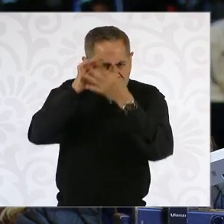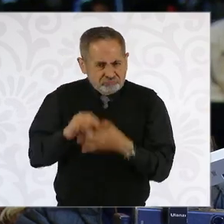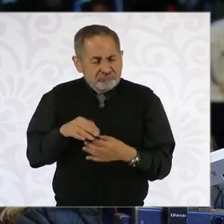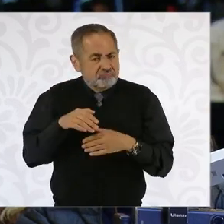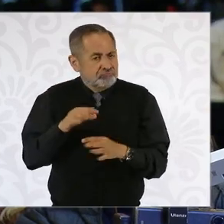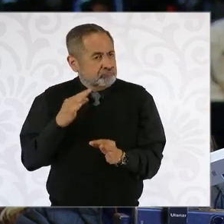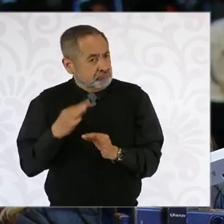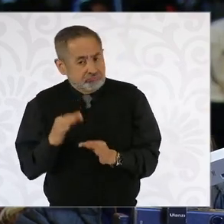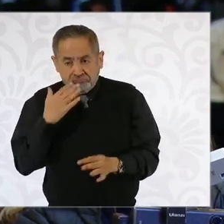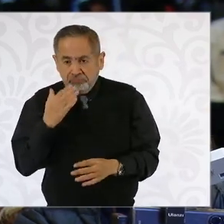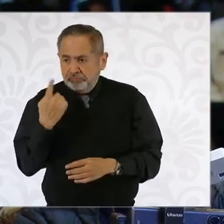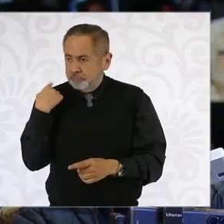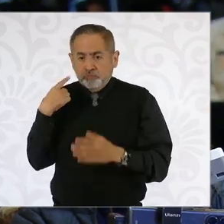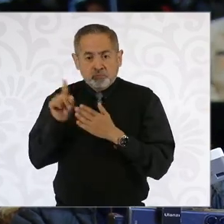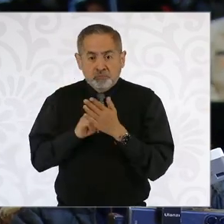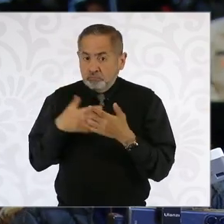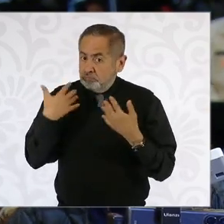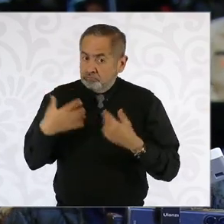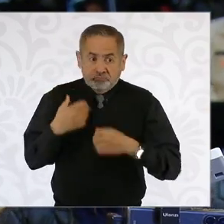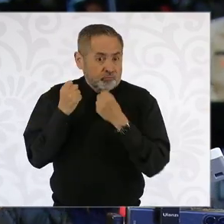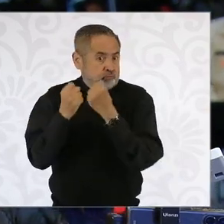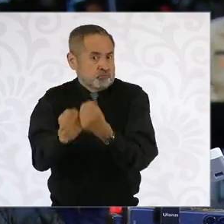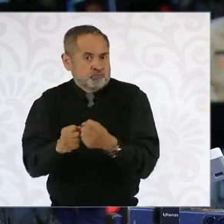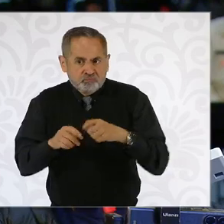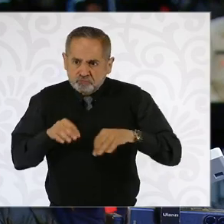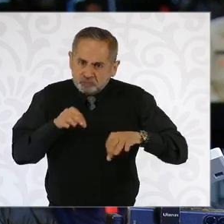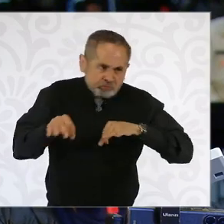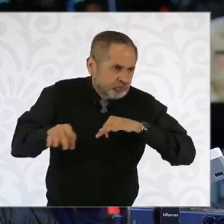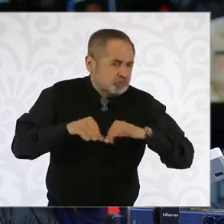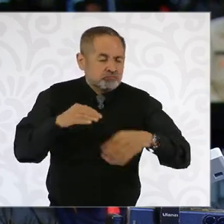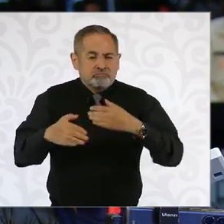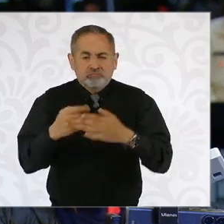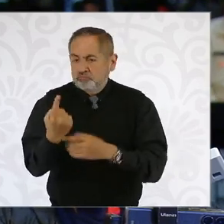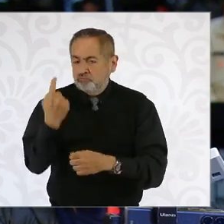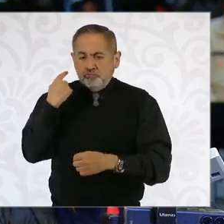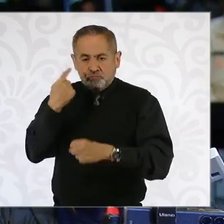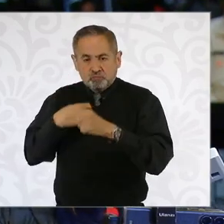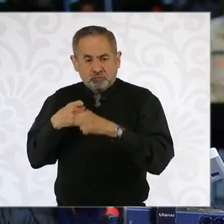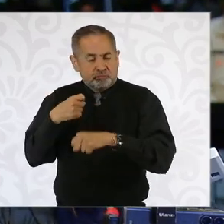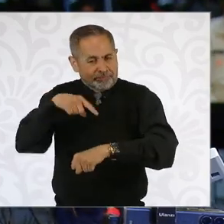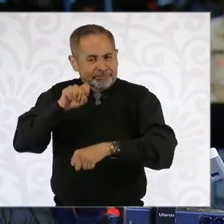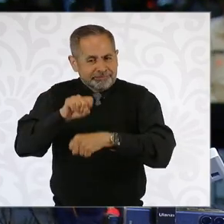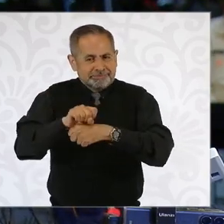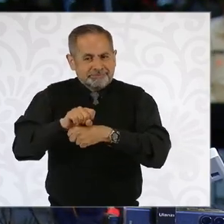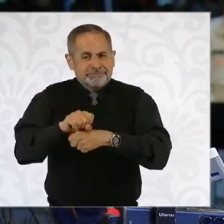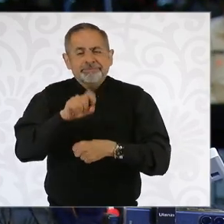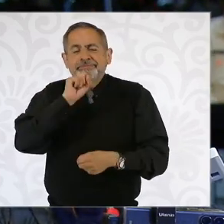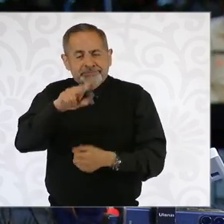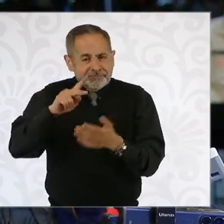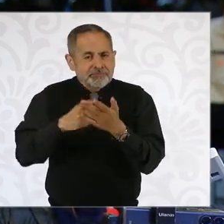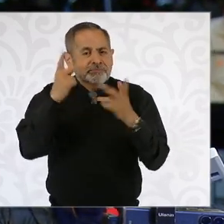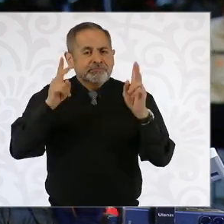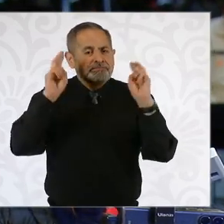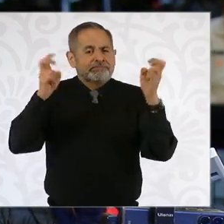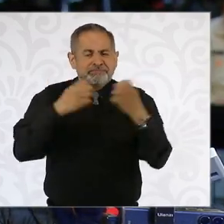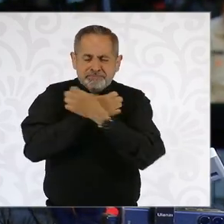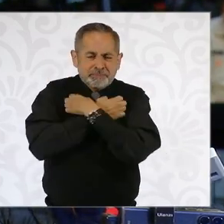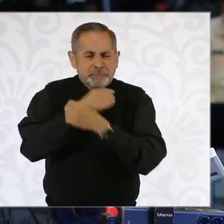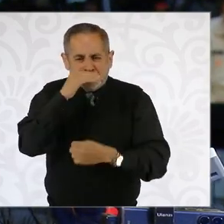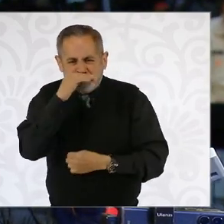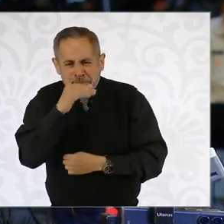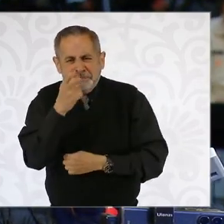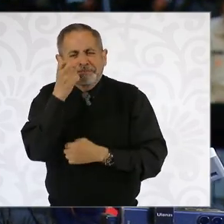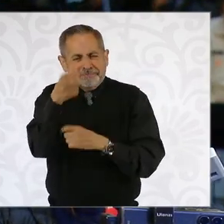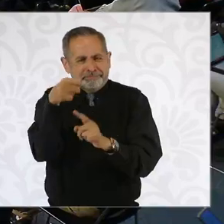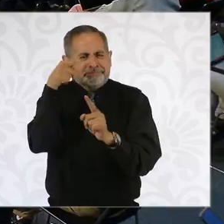intenso en todos los aspectos. A usted la semana pasada retomó el tema de la educación gratuita. Y ahí